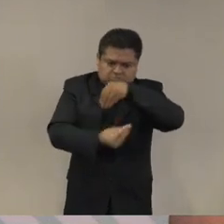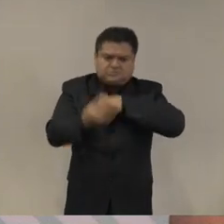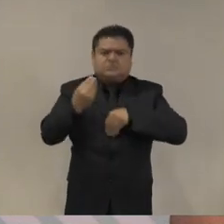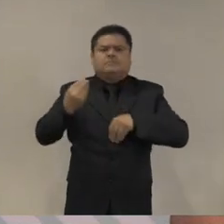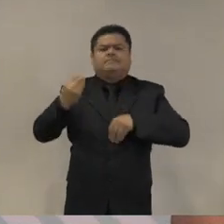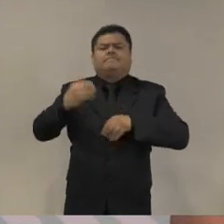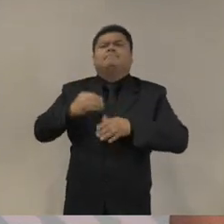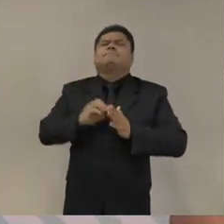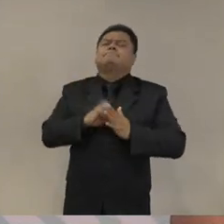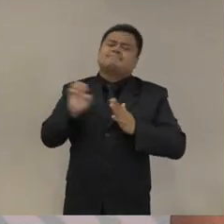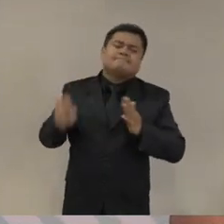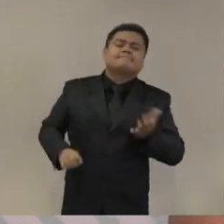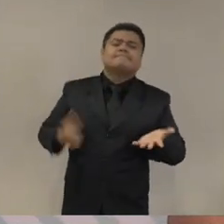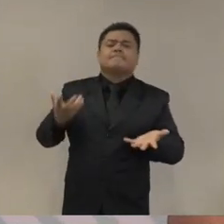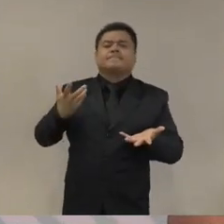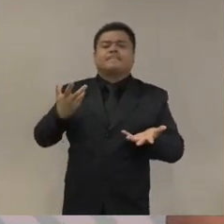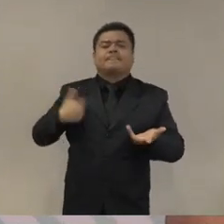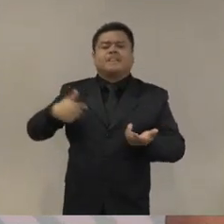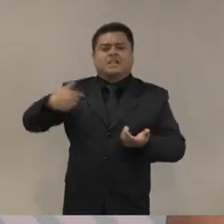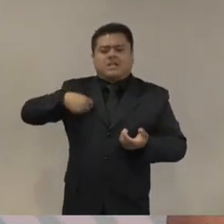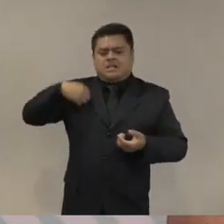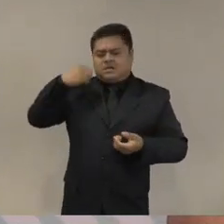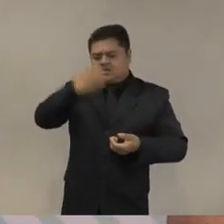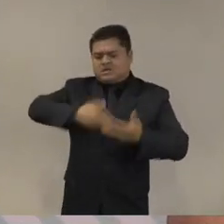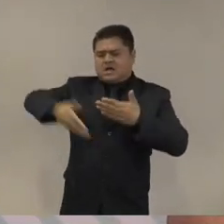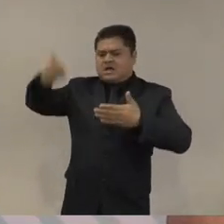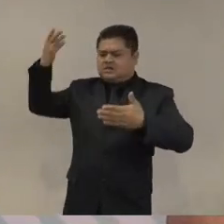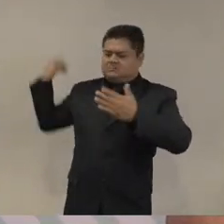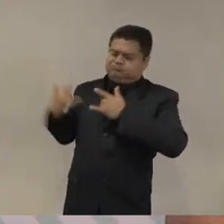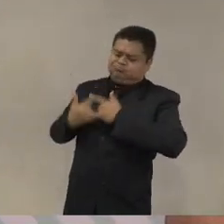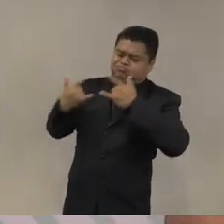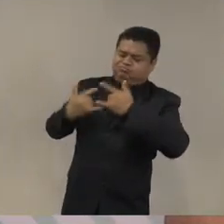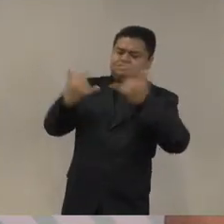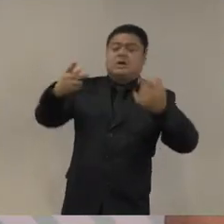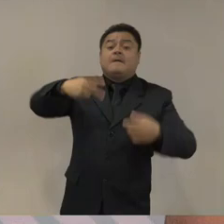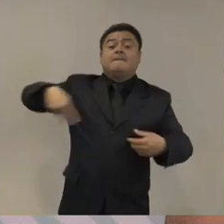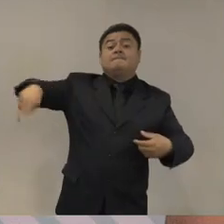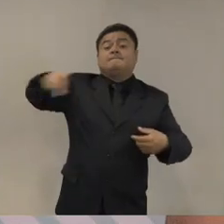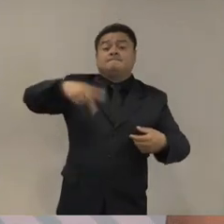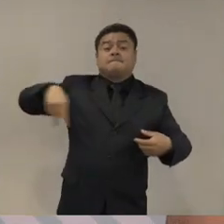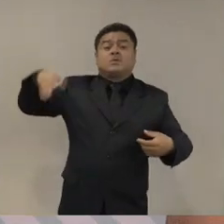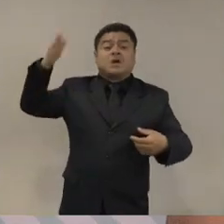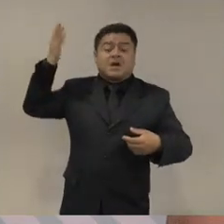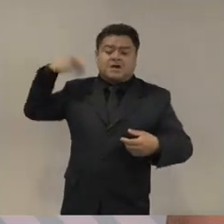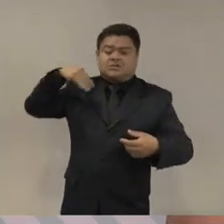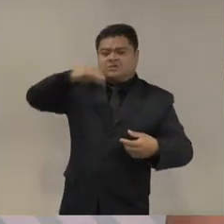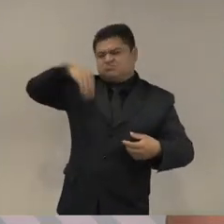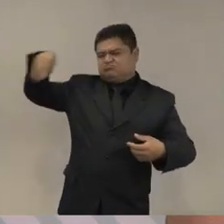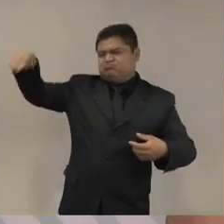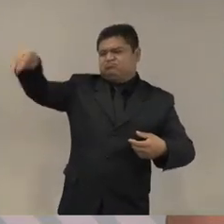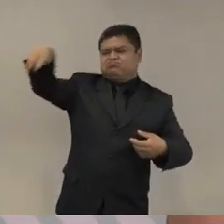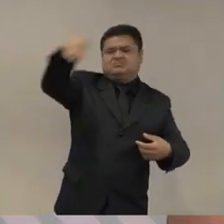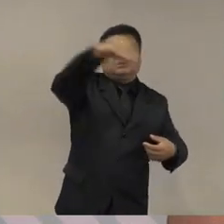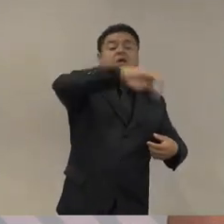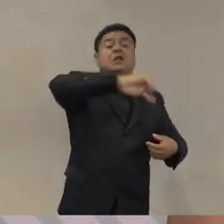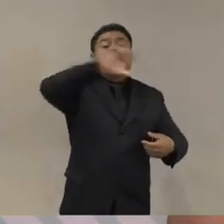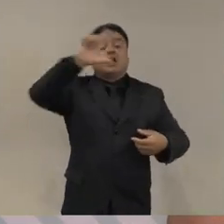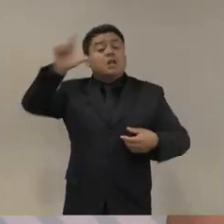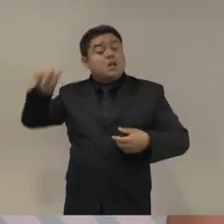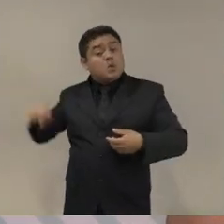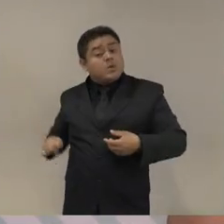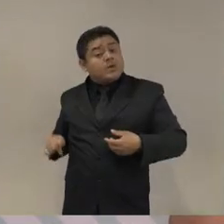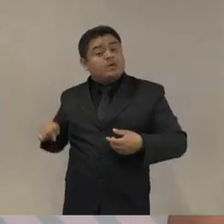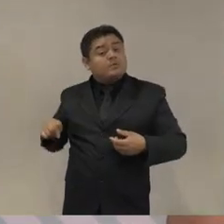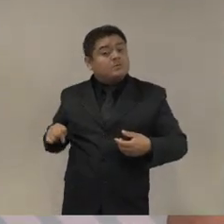si uno analiza la antropología pues las comunidades o sea los pueblos nómadas se vuelven sedentarios una vez que